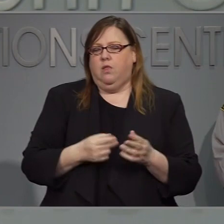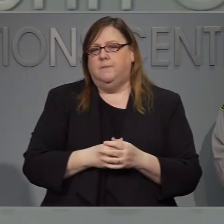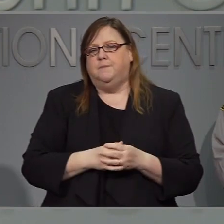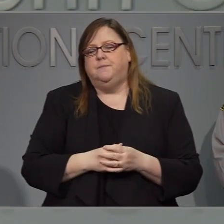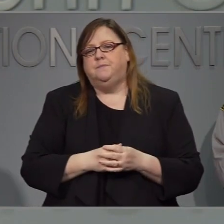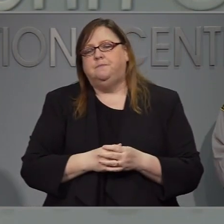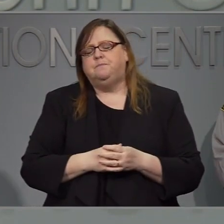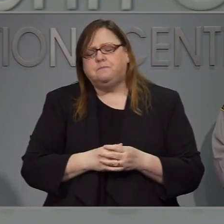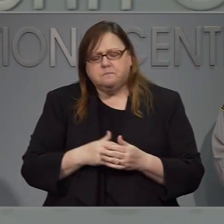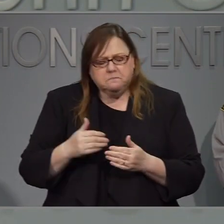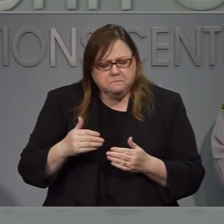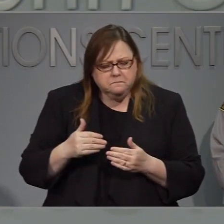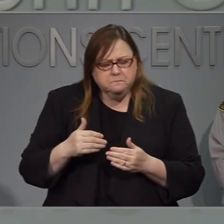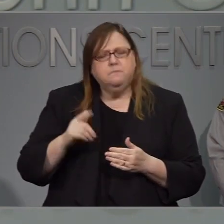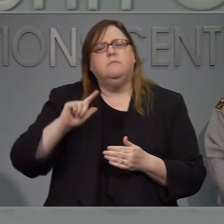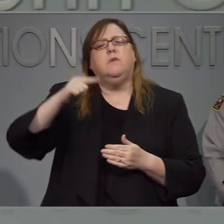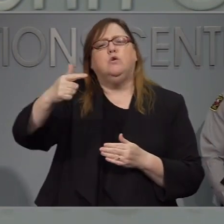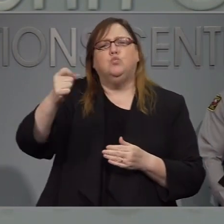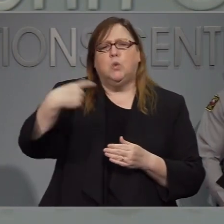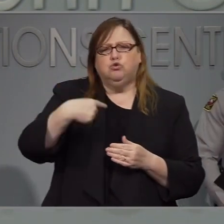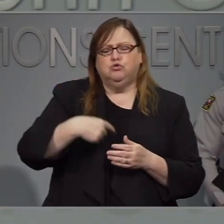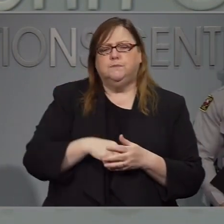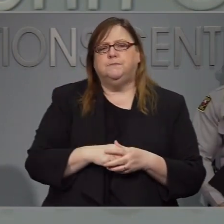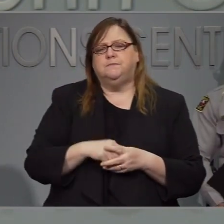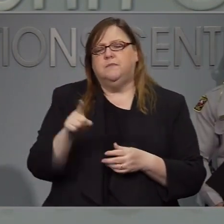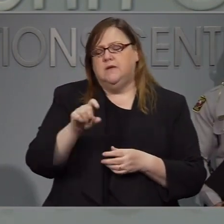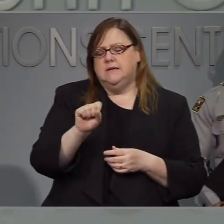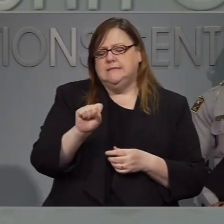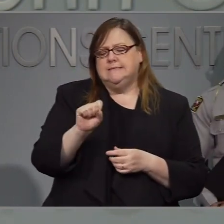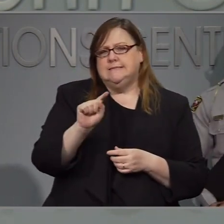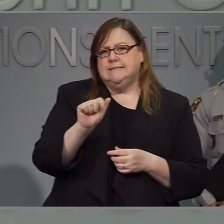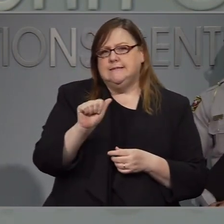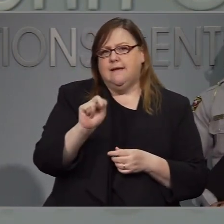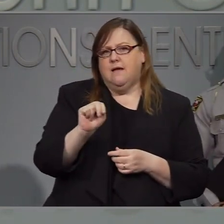Segunda llamada de enoria y